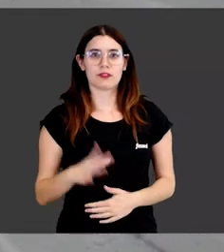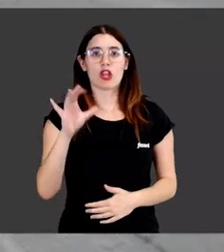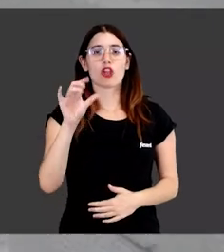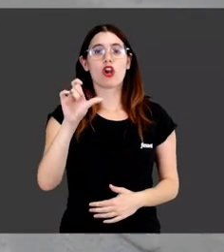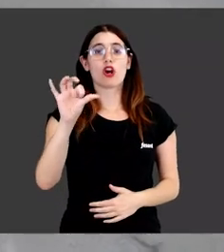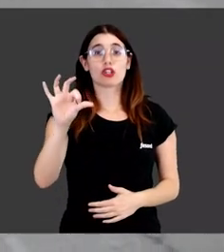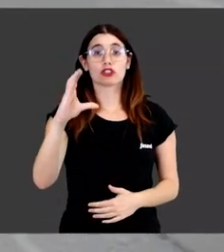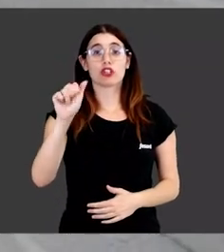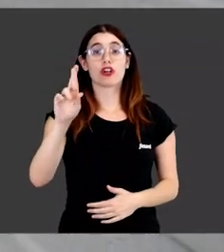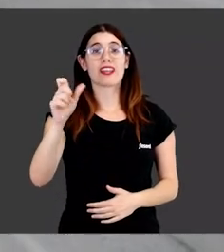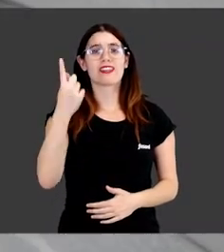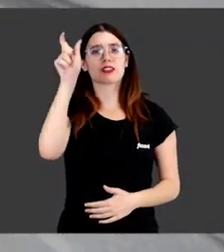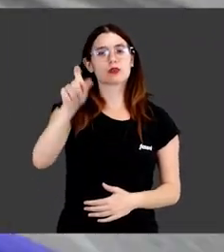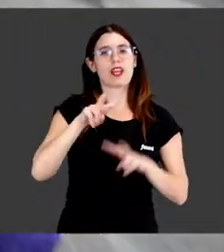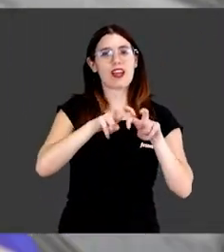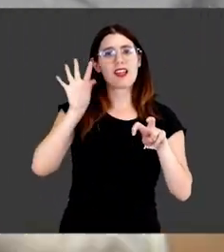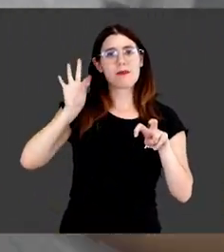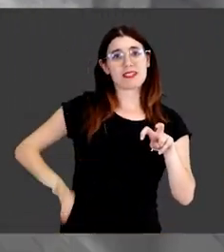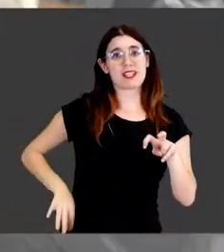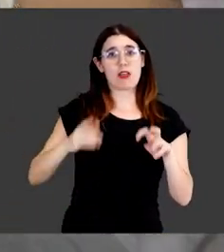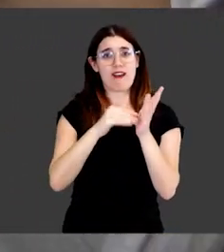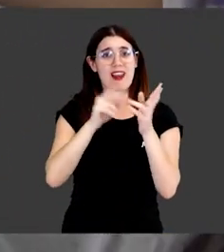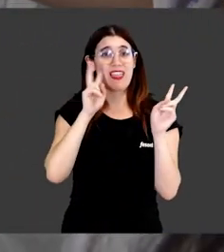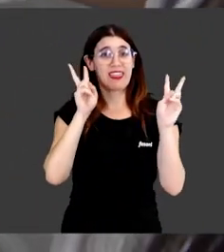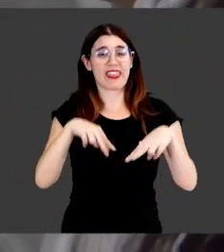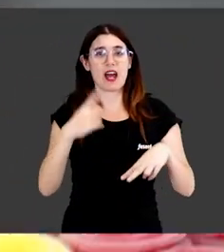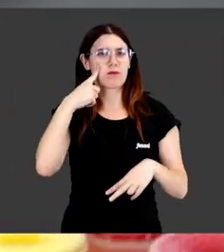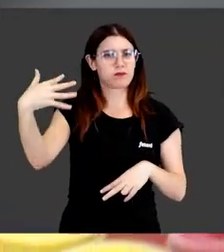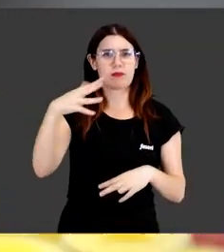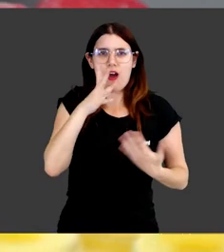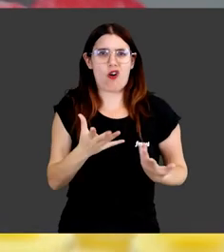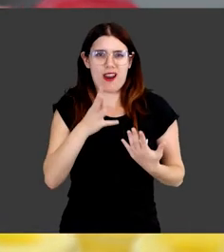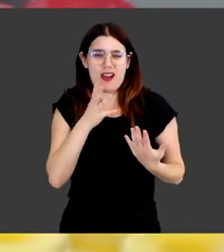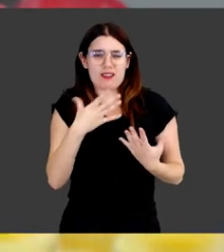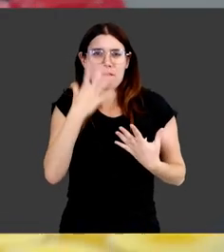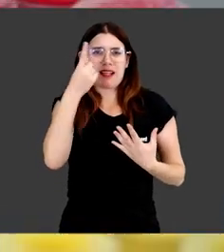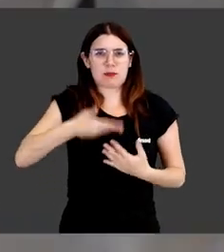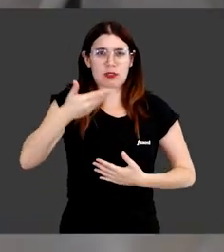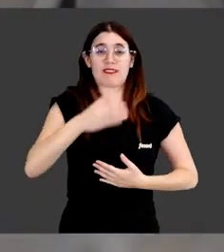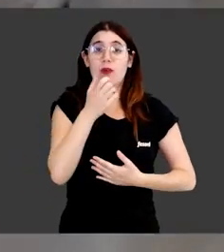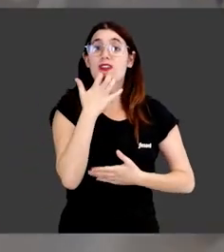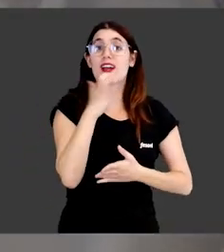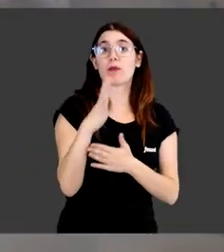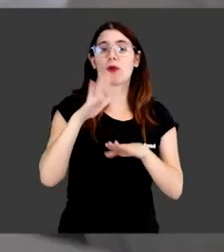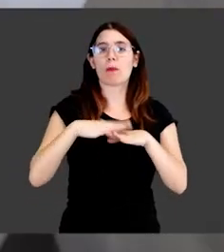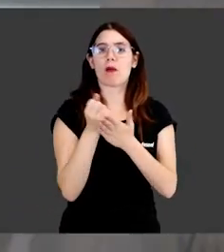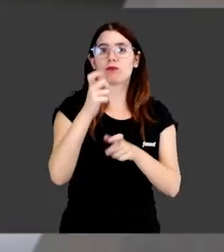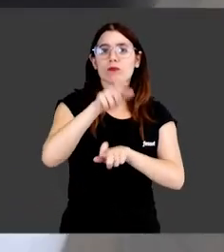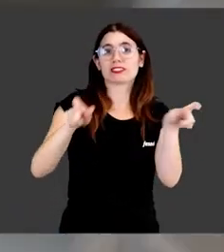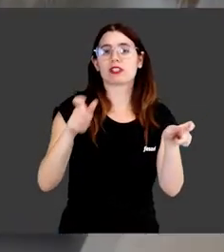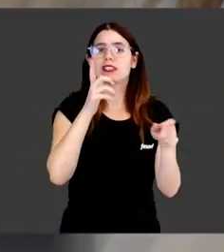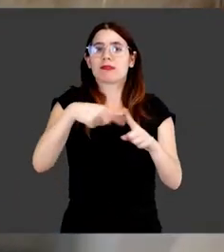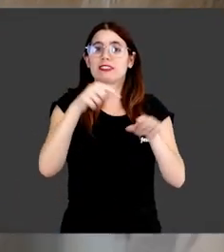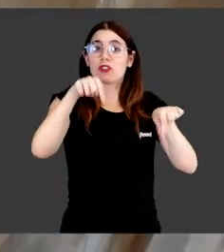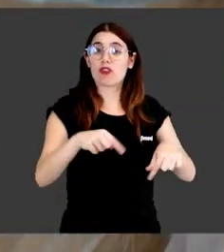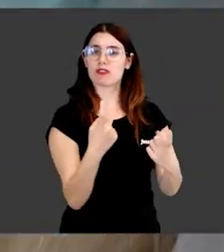Dolors Cordella es una de las investigadoras valencianas más sobresalientes de la actualidad. Un ejemplo para muchas personas y desde hoy todavía más para